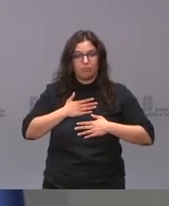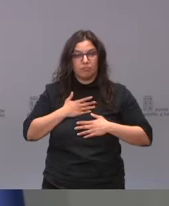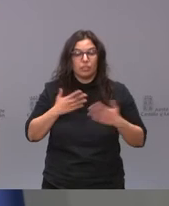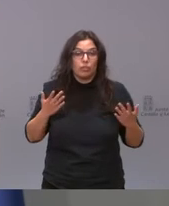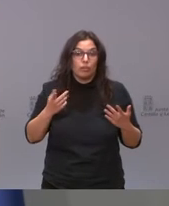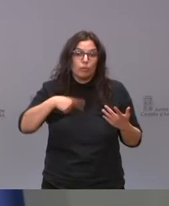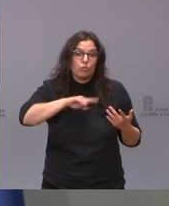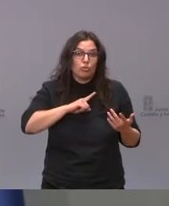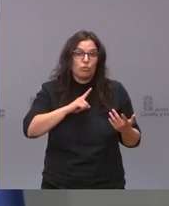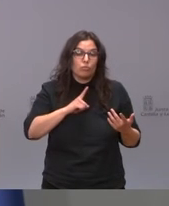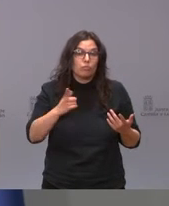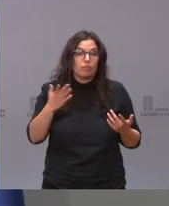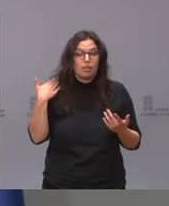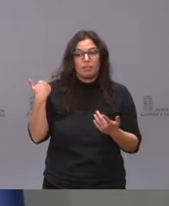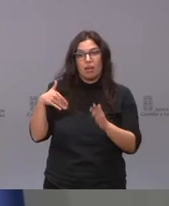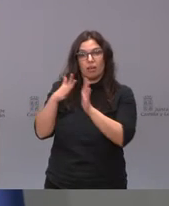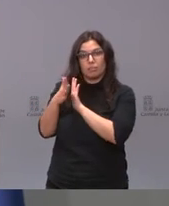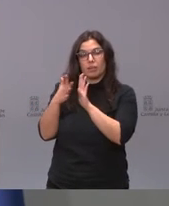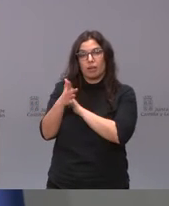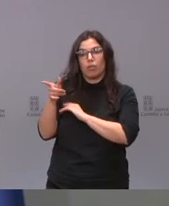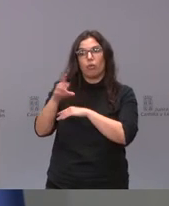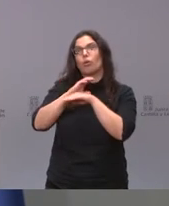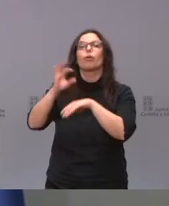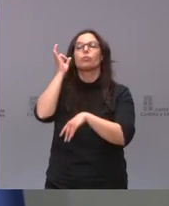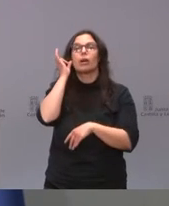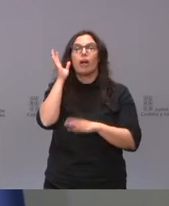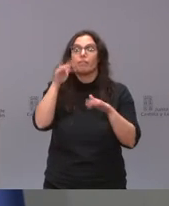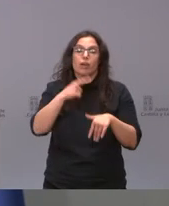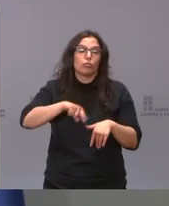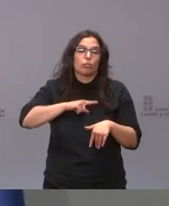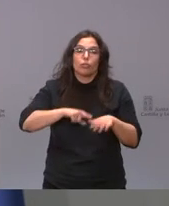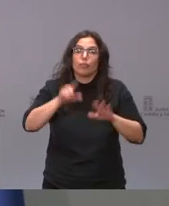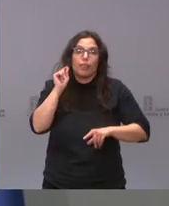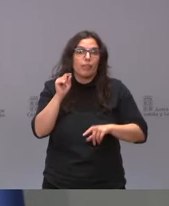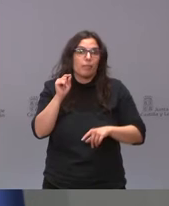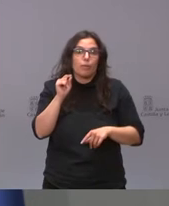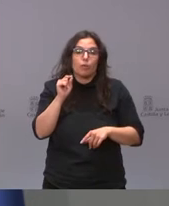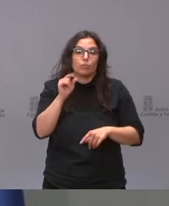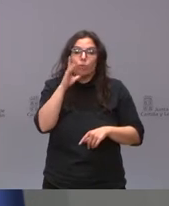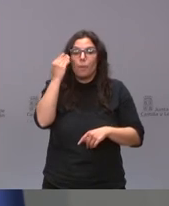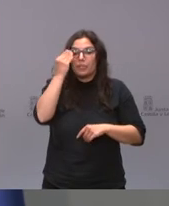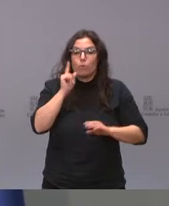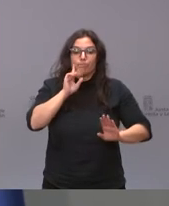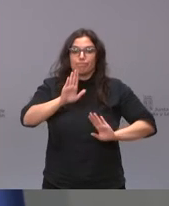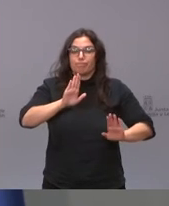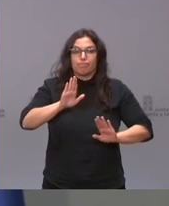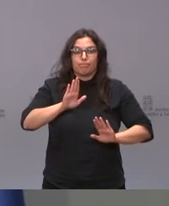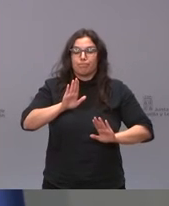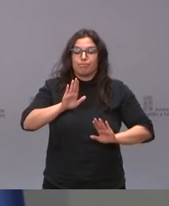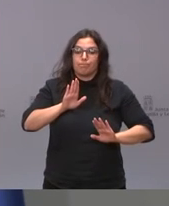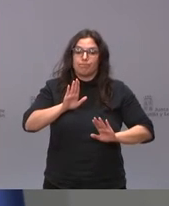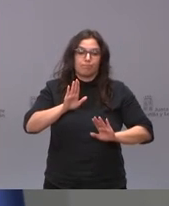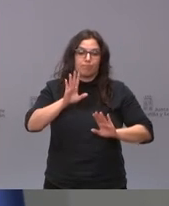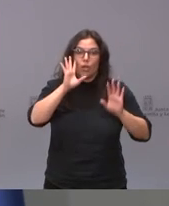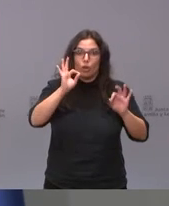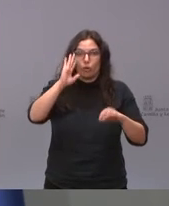hicimos ayer como muy bien ha comentado la consejera es tomar una decisión de una suspensión cautelar de unas horas que nos parecía lo prudente